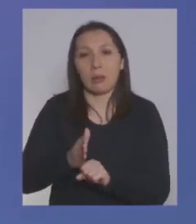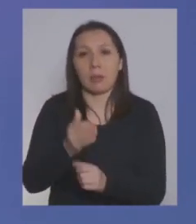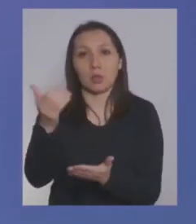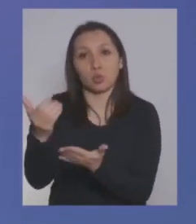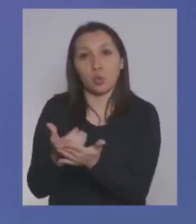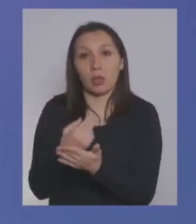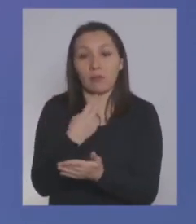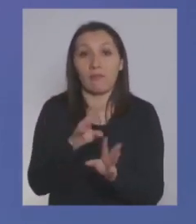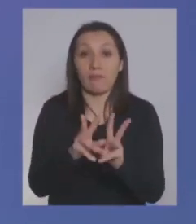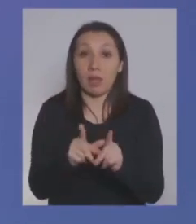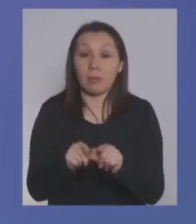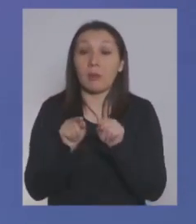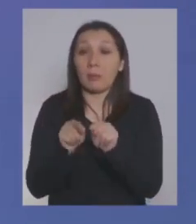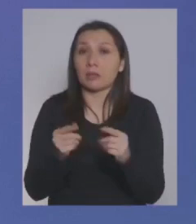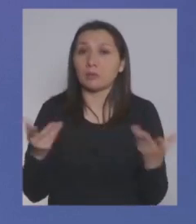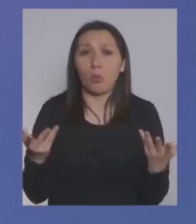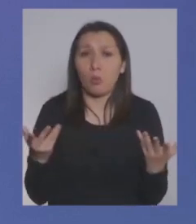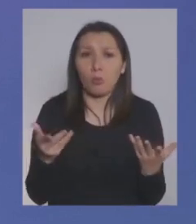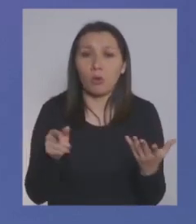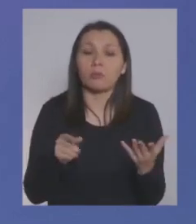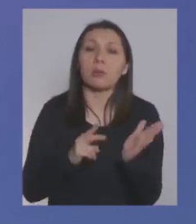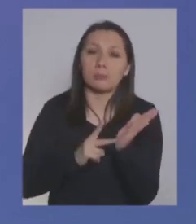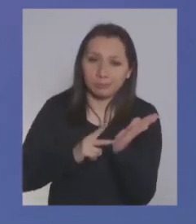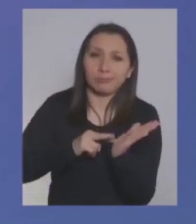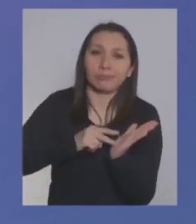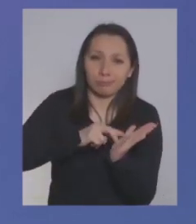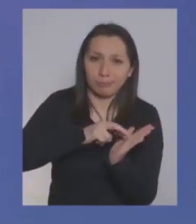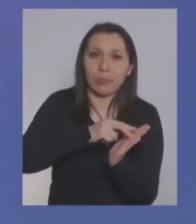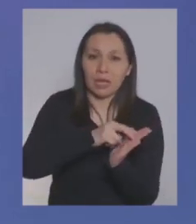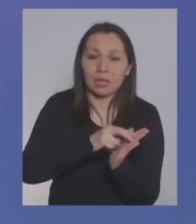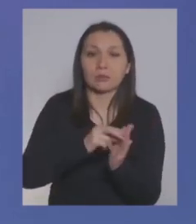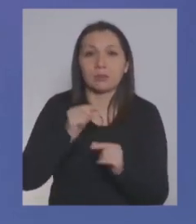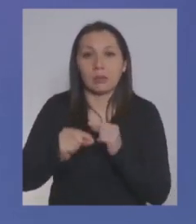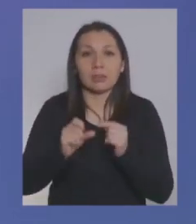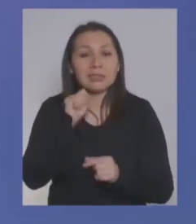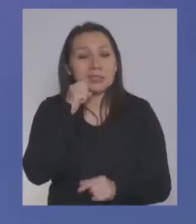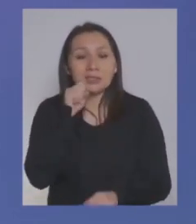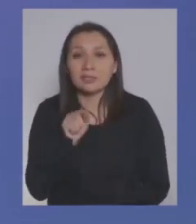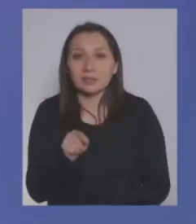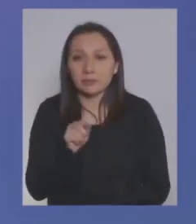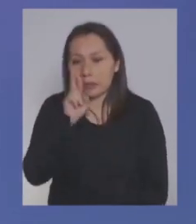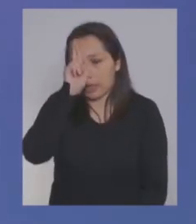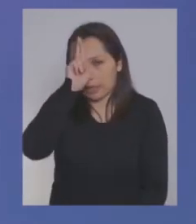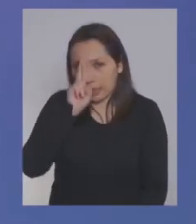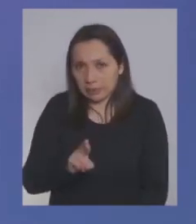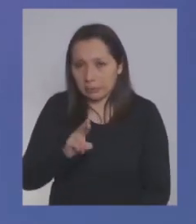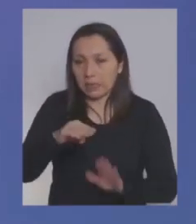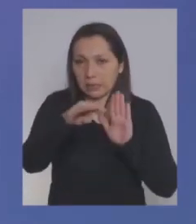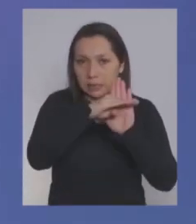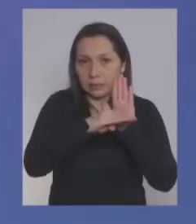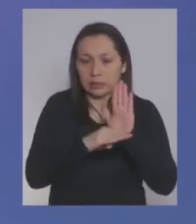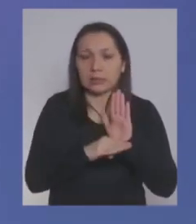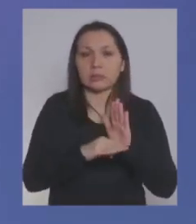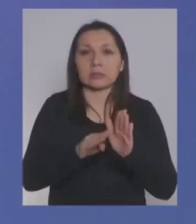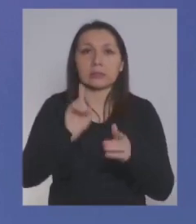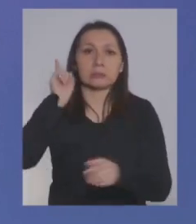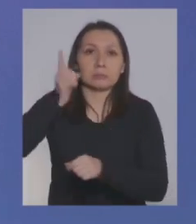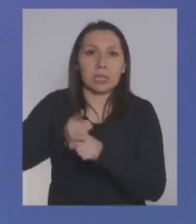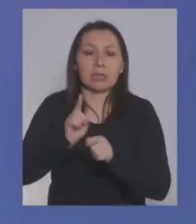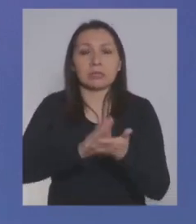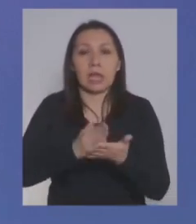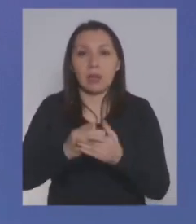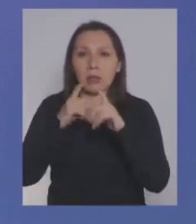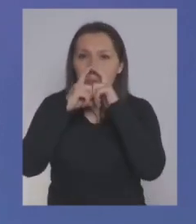ingresos a las familias que hay en el empleo. Y para ello, paso a paso. Y paso a paso significa respetar las medidas sanitarias, la